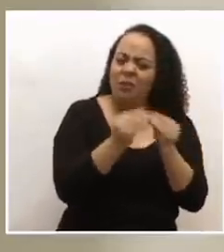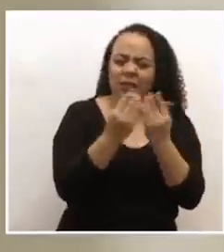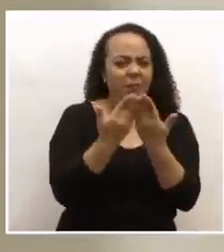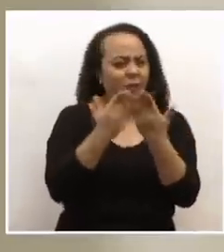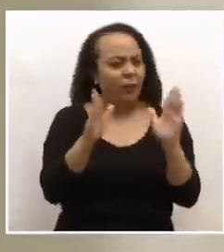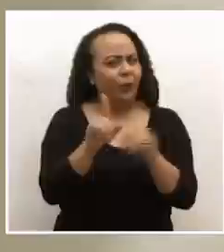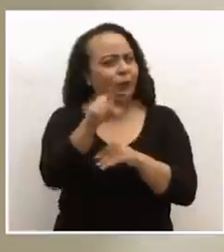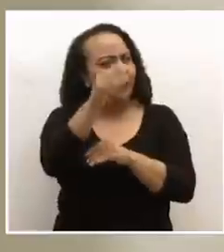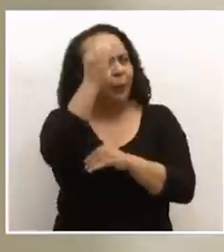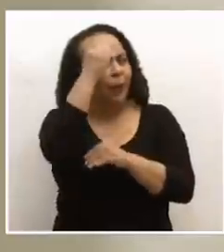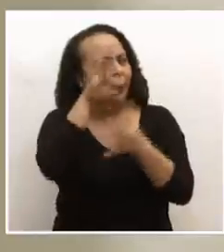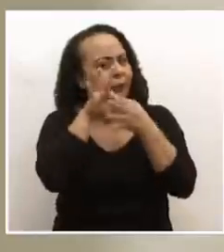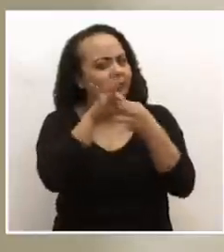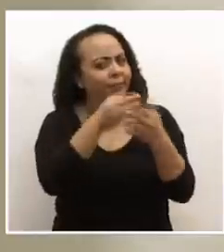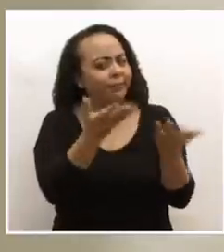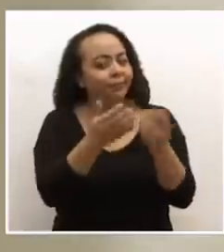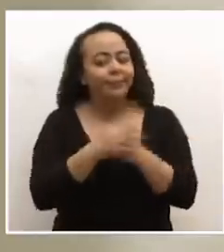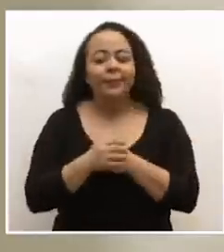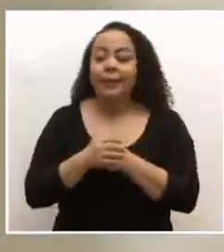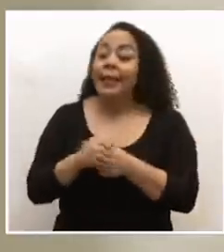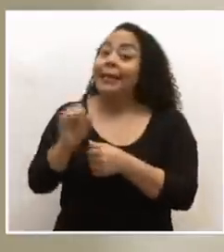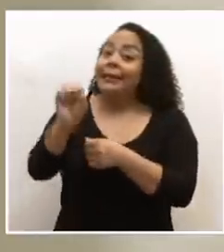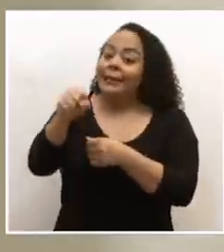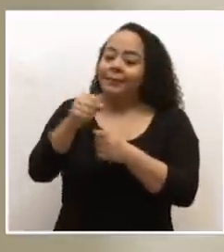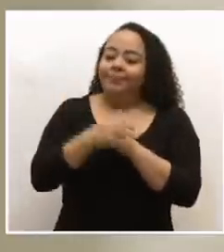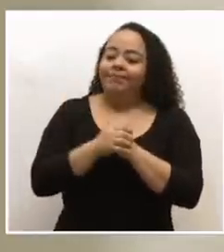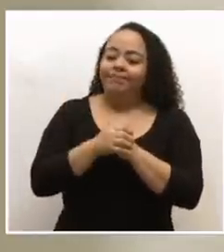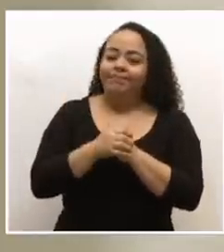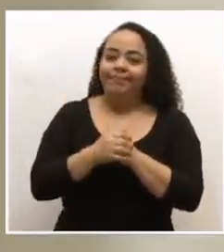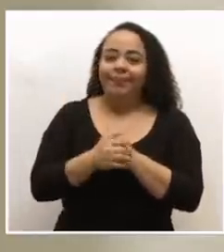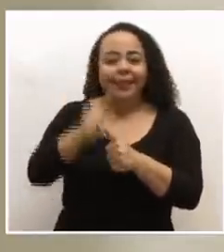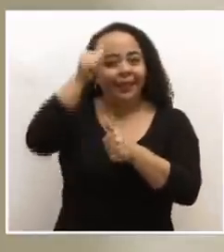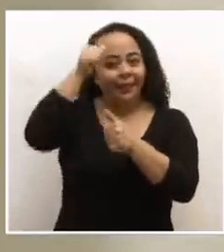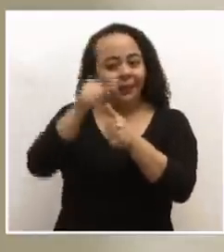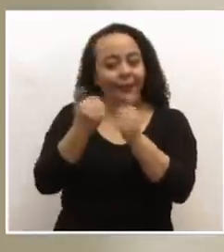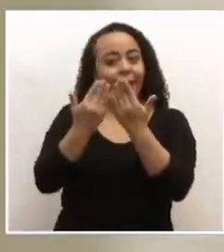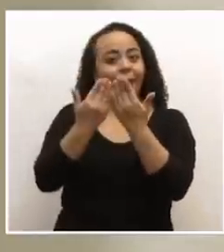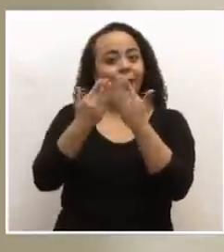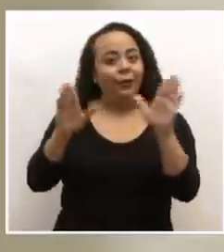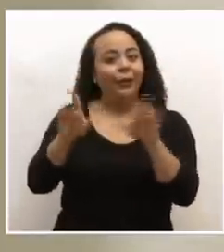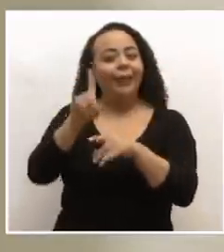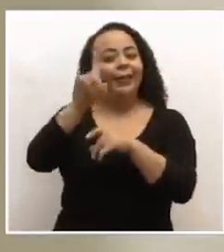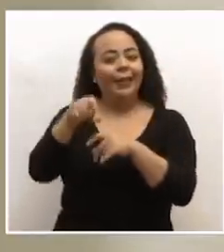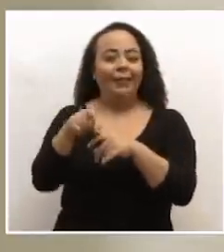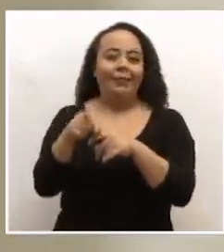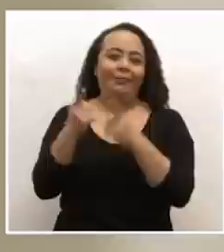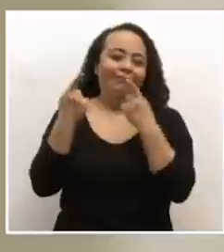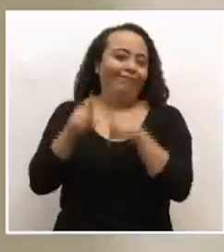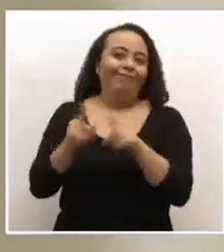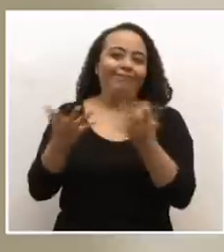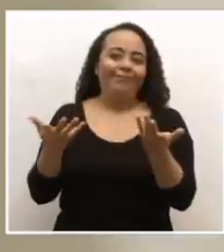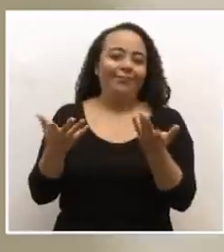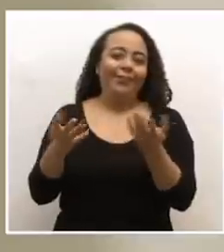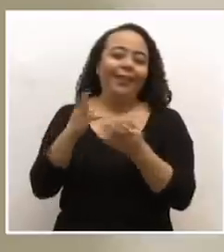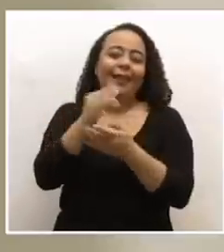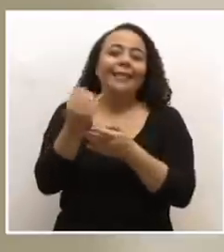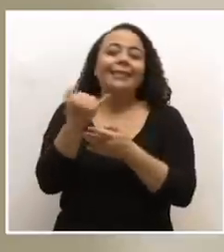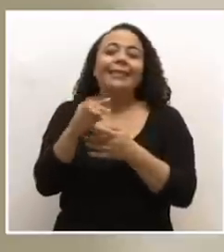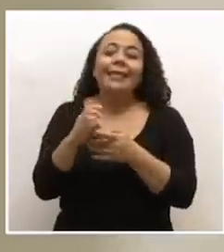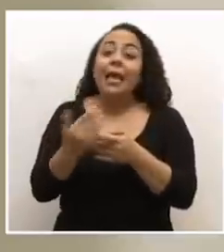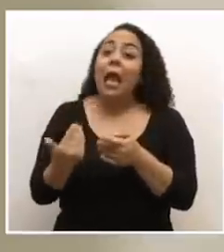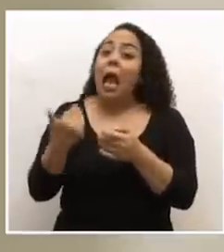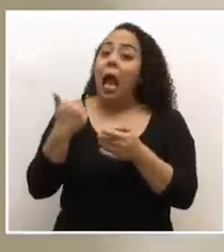opinión al respecto? Sí, recordemos que la apertura tiene que darse y eventualmente si existen